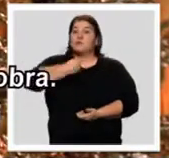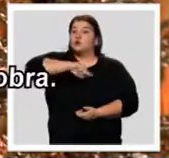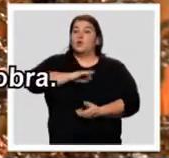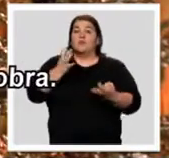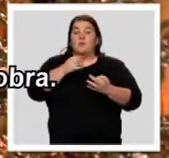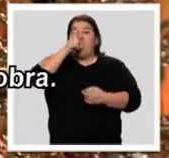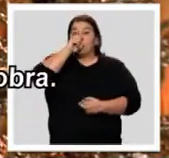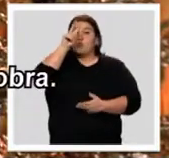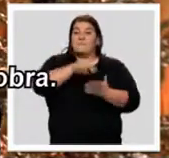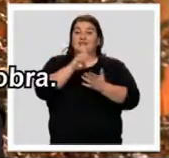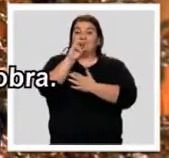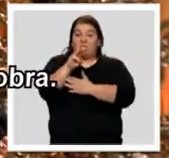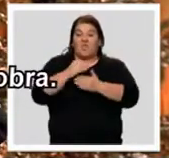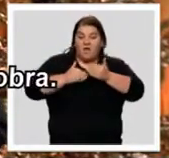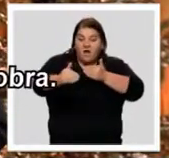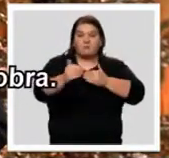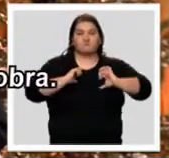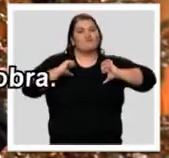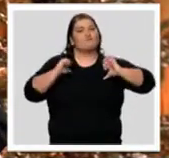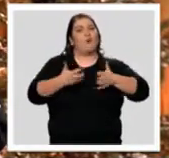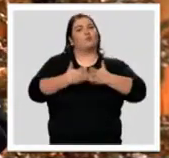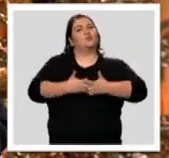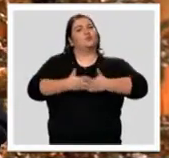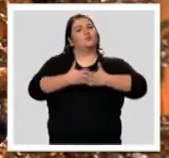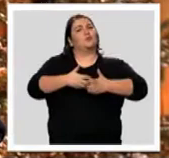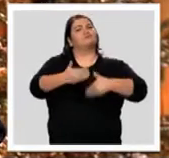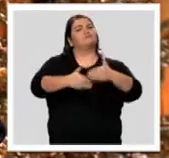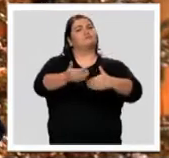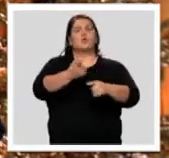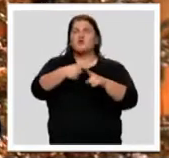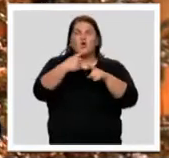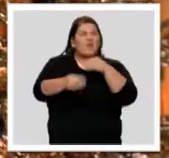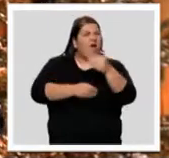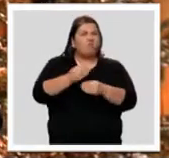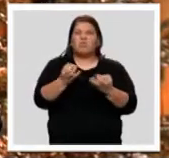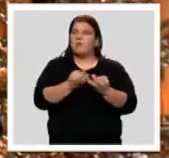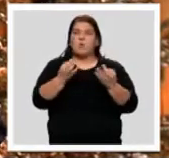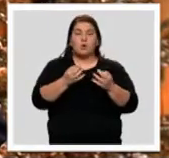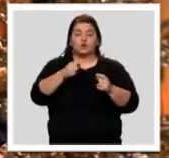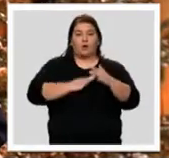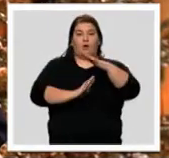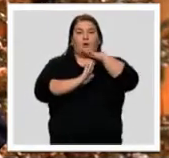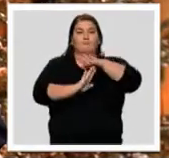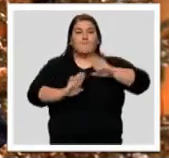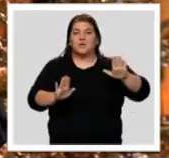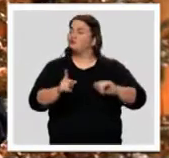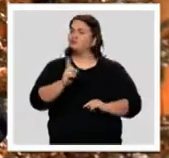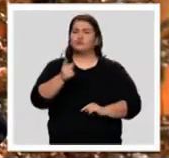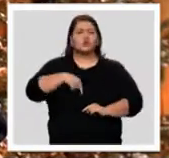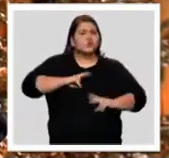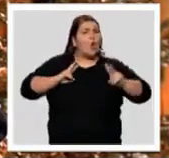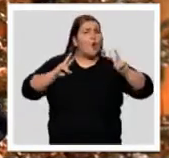debemos poner en 2013 manos a la obra. Tenemos mucho por hacer. Y no me voy a parar aquí. Vamos a seguir